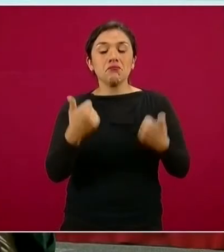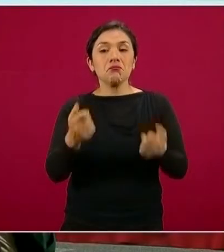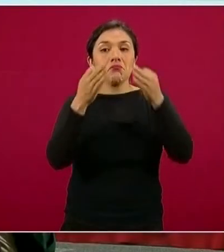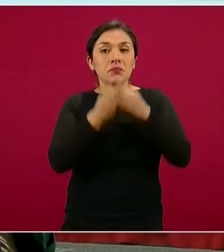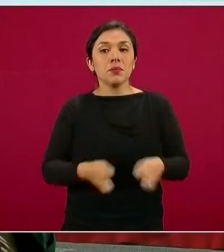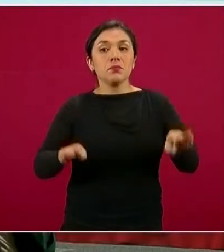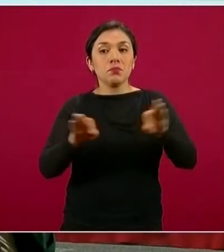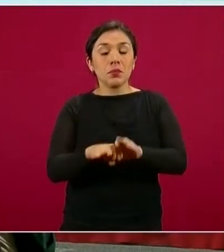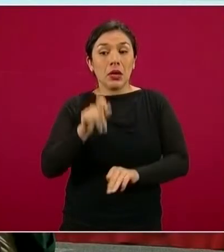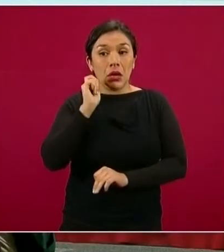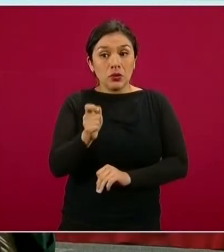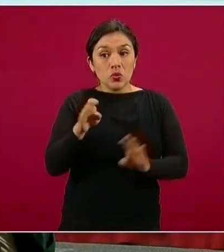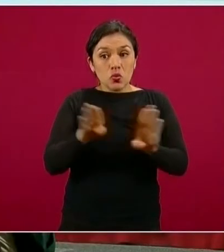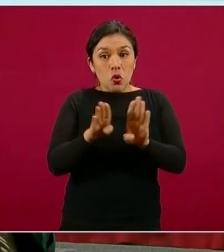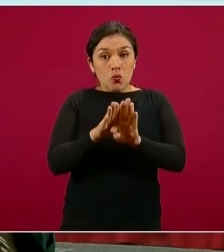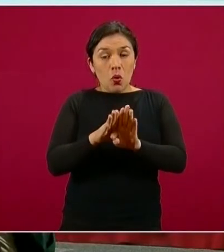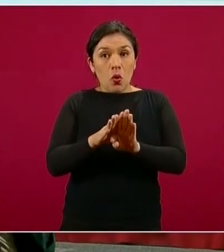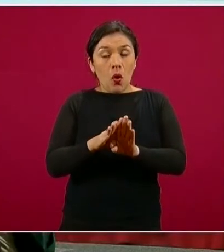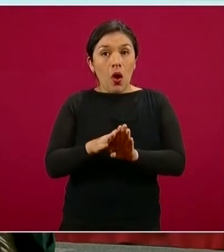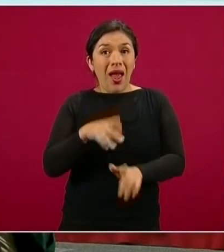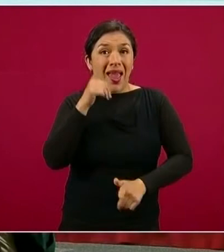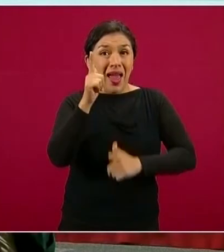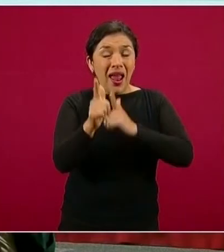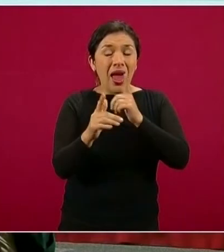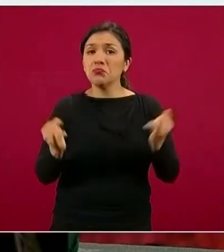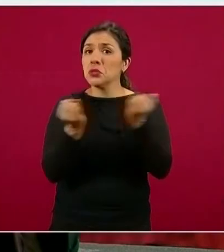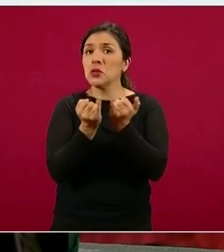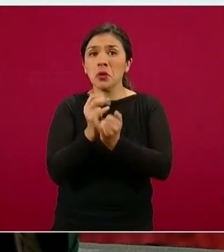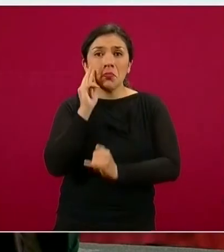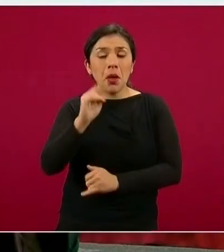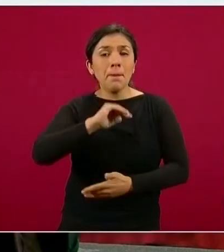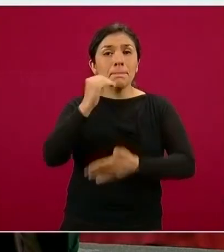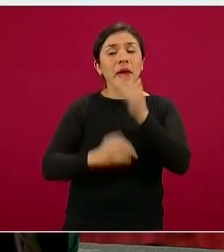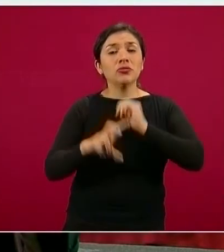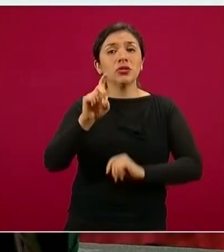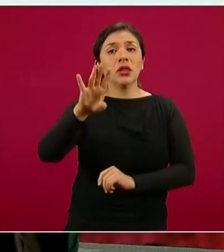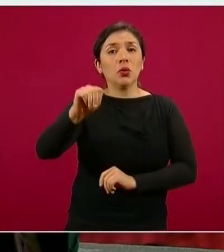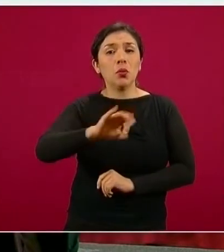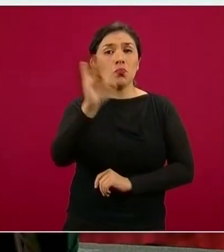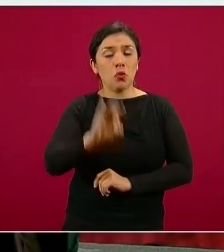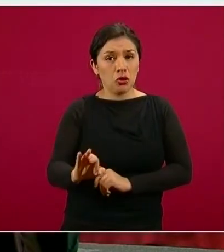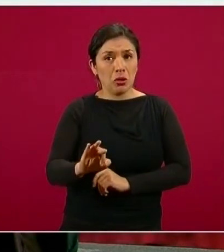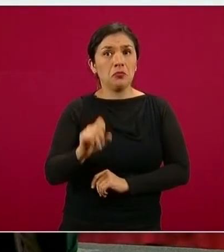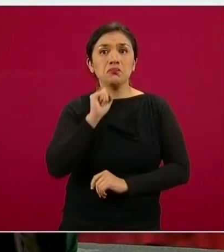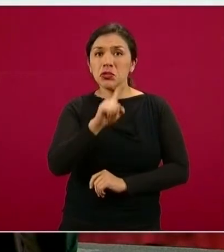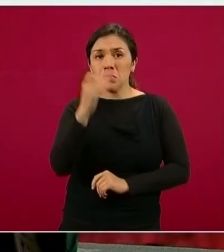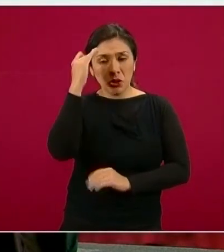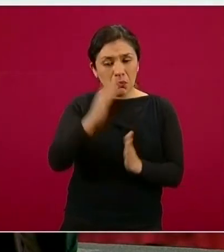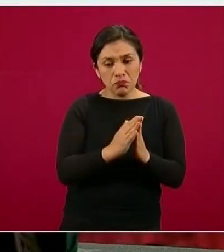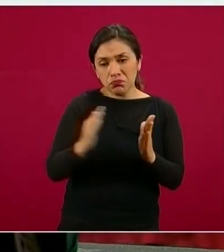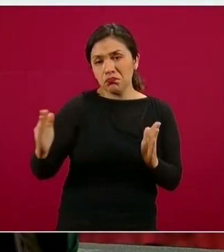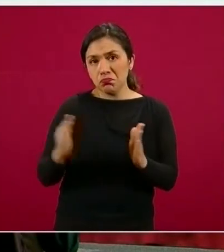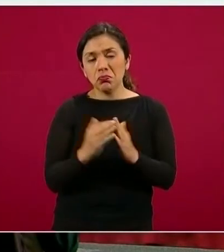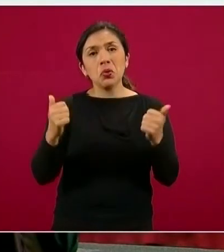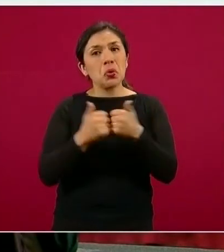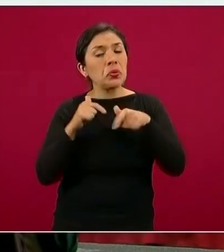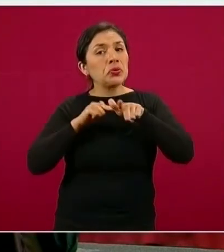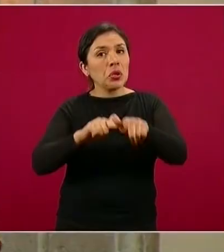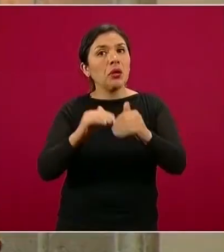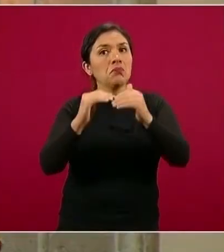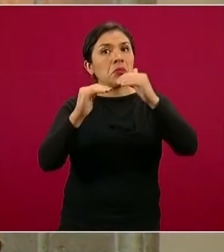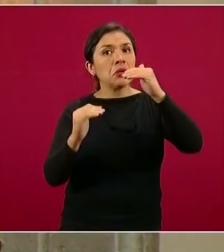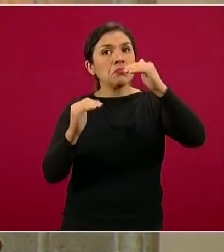.216, es decir, 5.053 más que el día anterior. Asimismo, el número de decesos alcanzó los